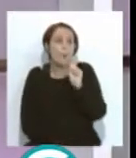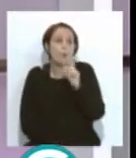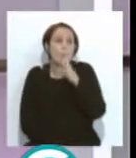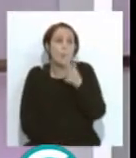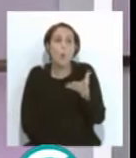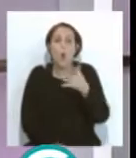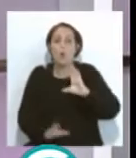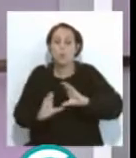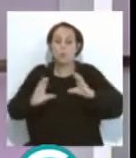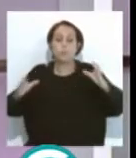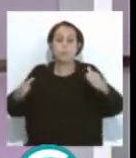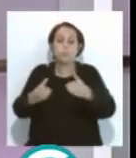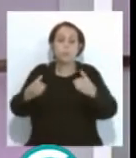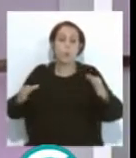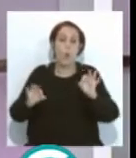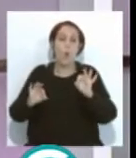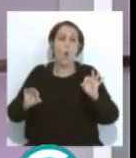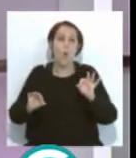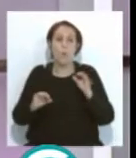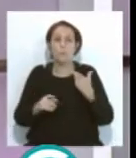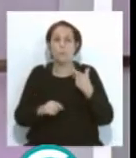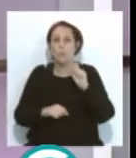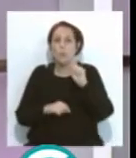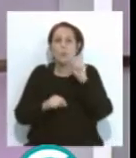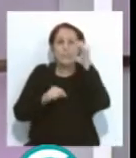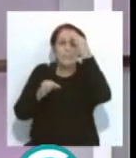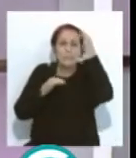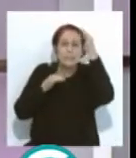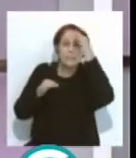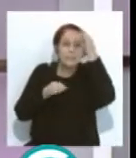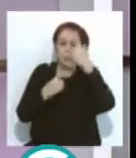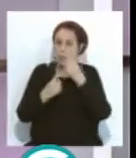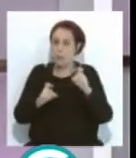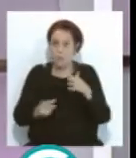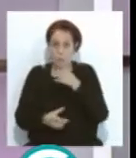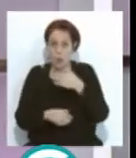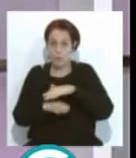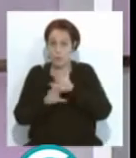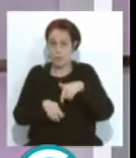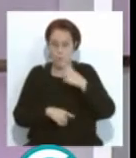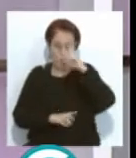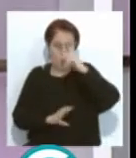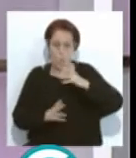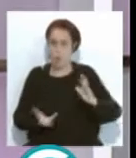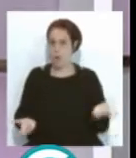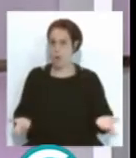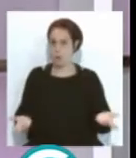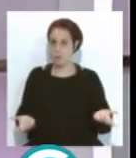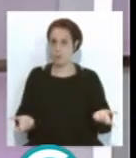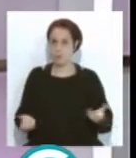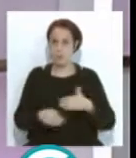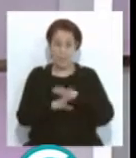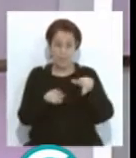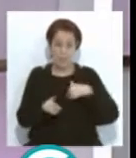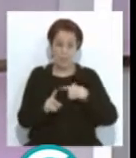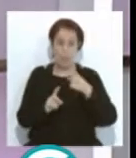conjunto o que no se puntúe tan minuciosamente. Porque es que al final es una locura. Y al final